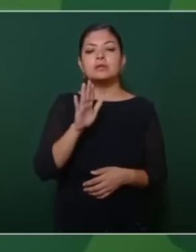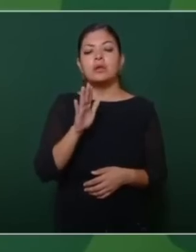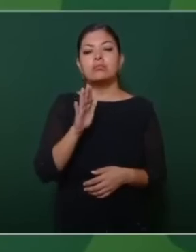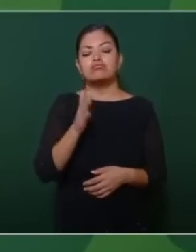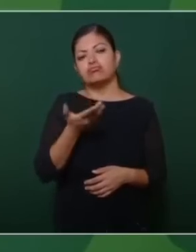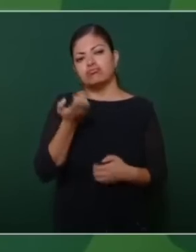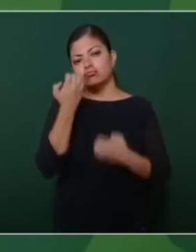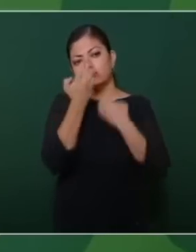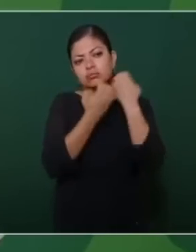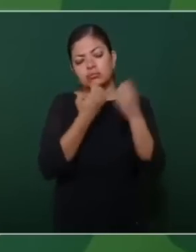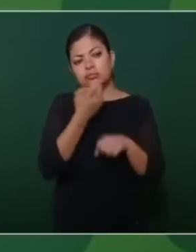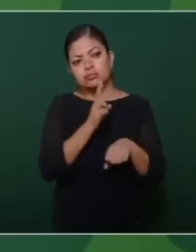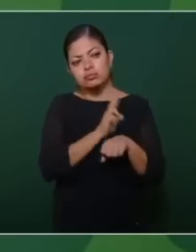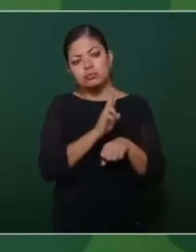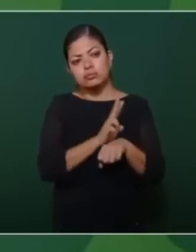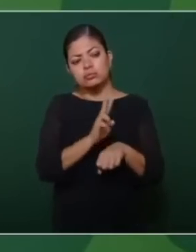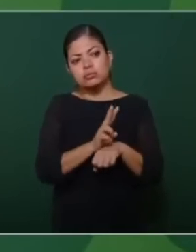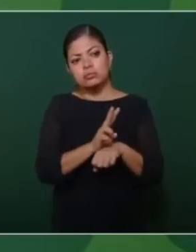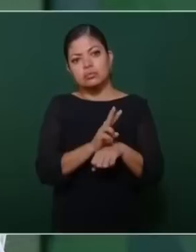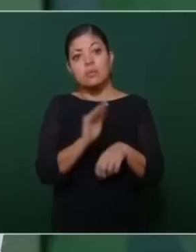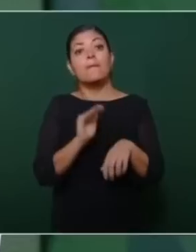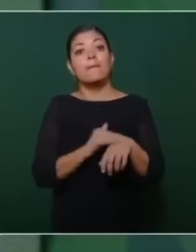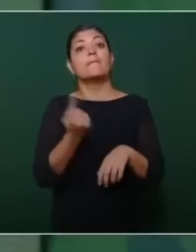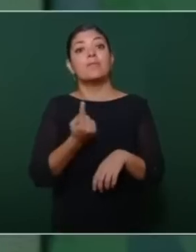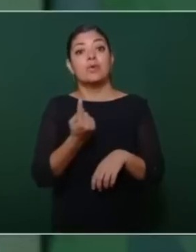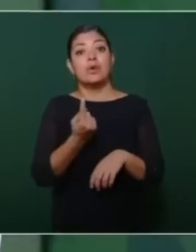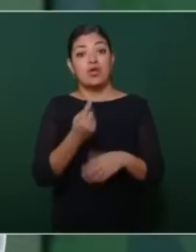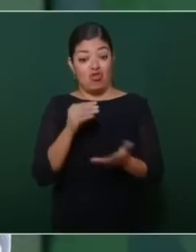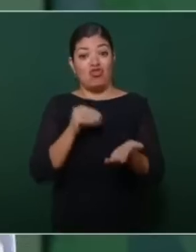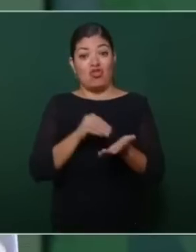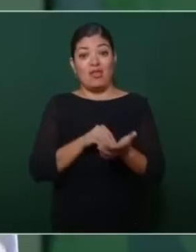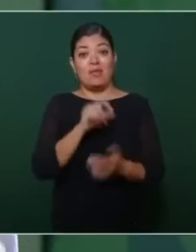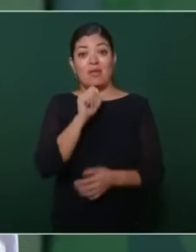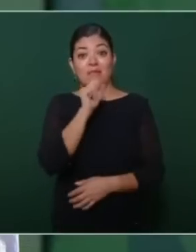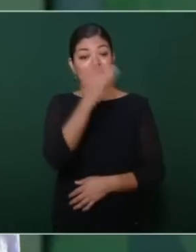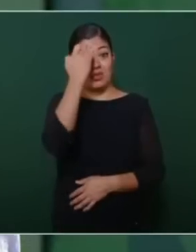porque aún era presidente electo.